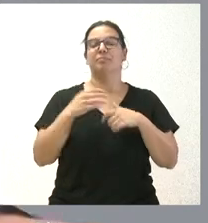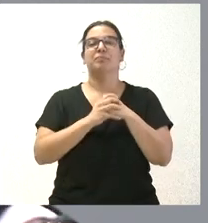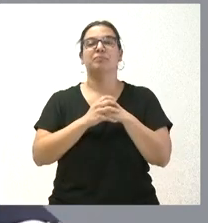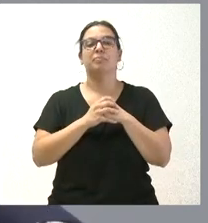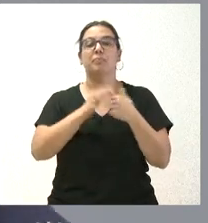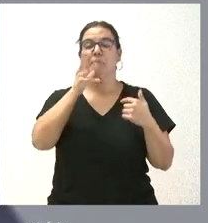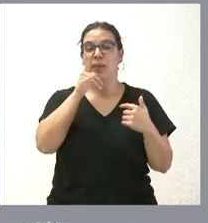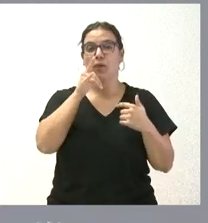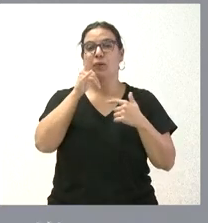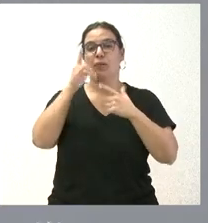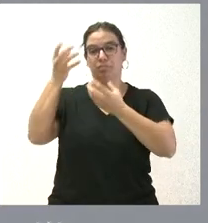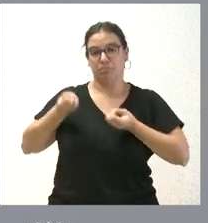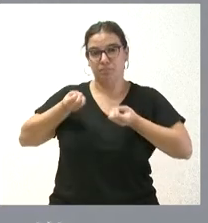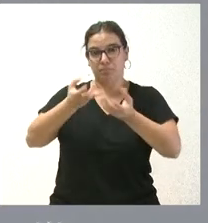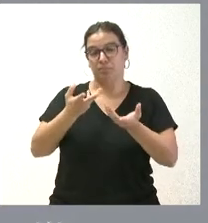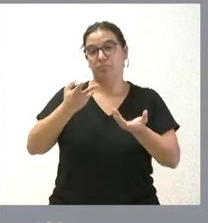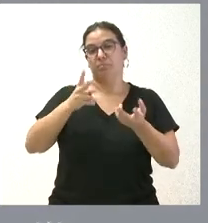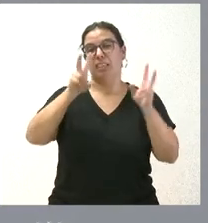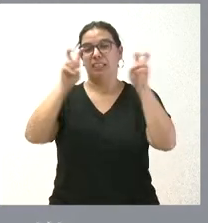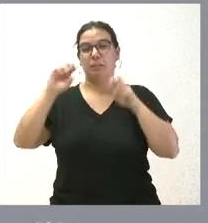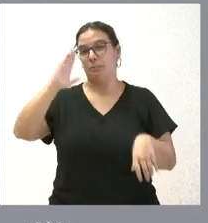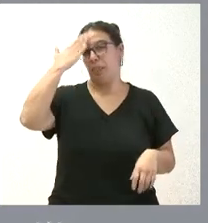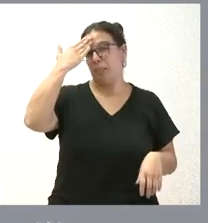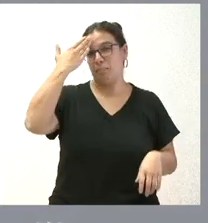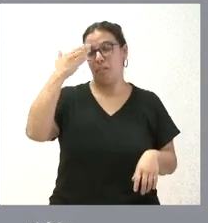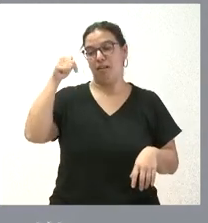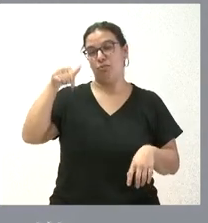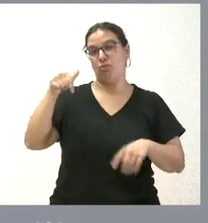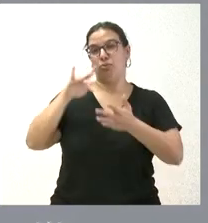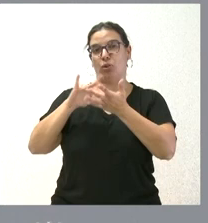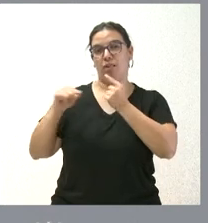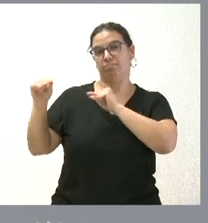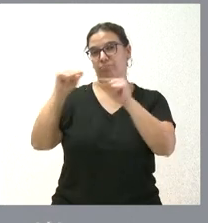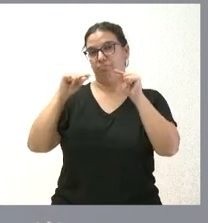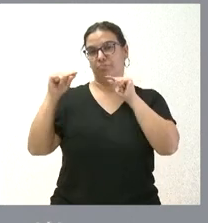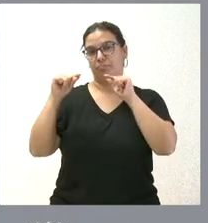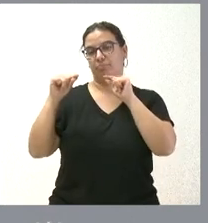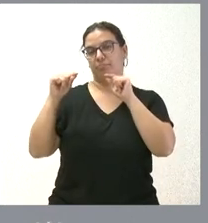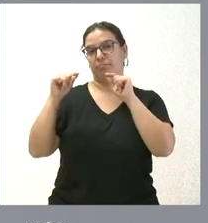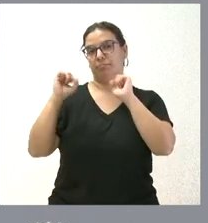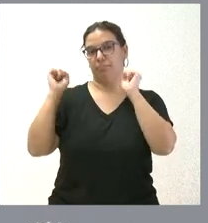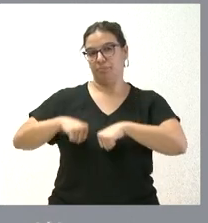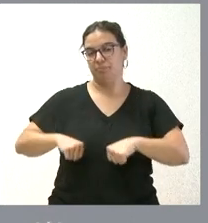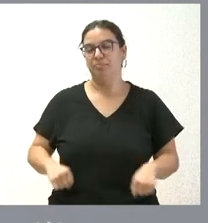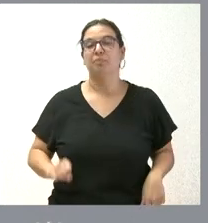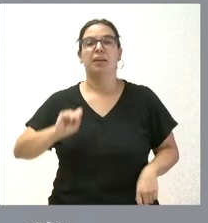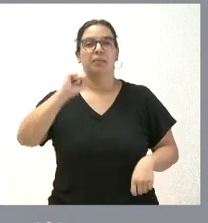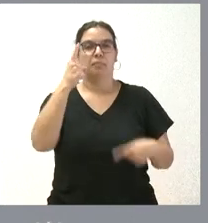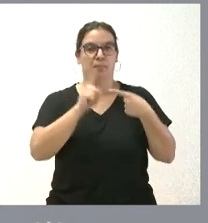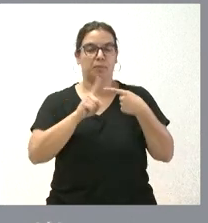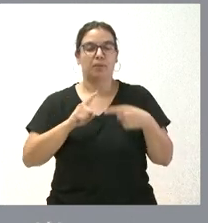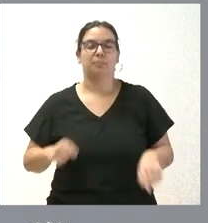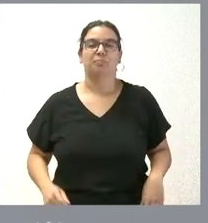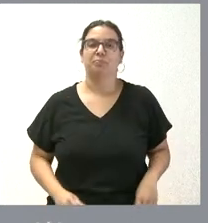Paso a relatar los principales asuntos que han sido de tratamiento en la reunión que les he citado. En primer lugar, la